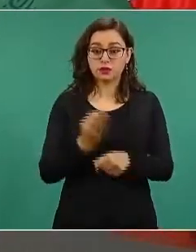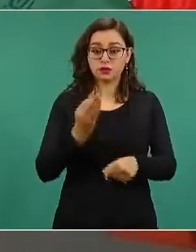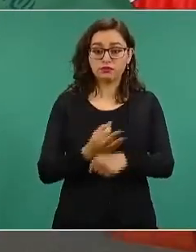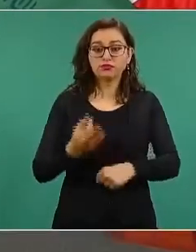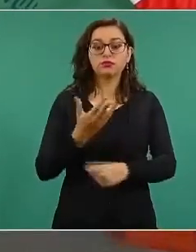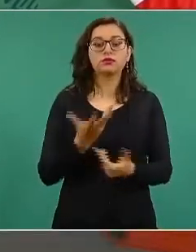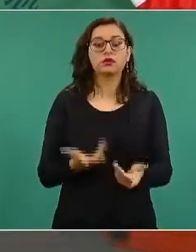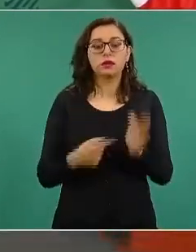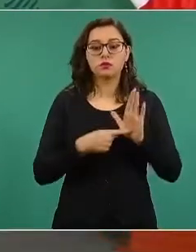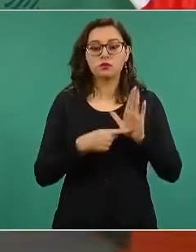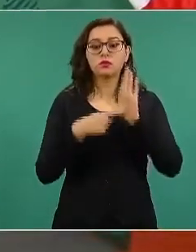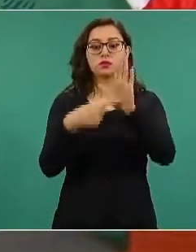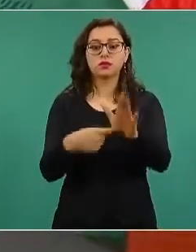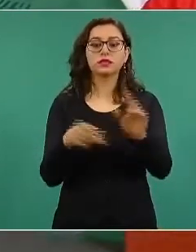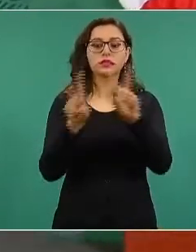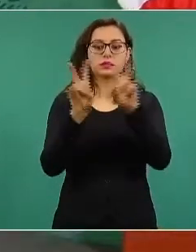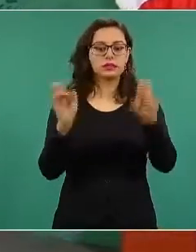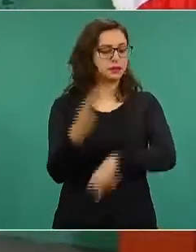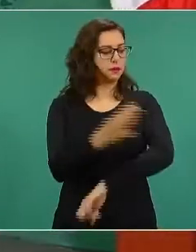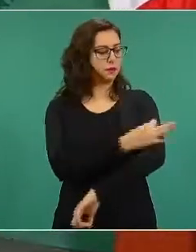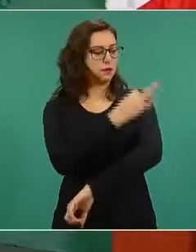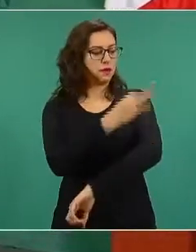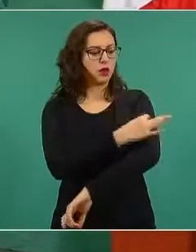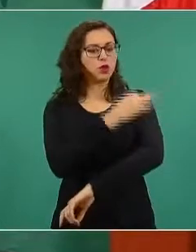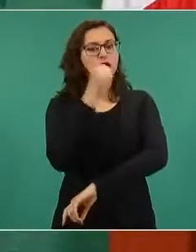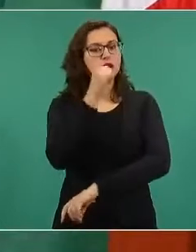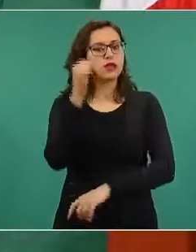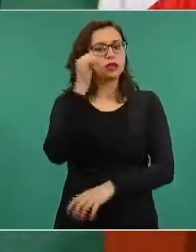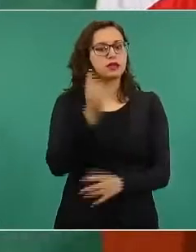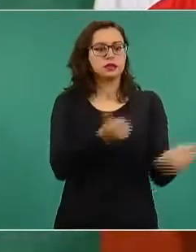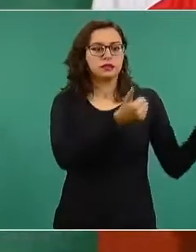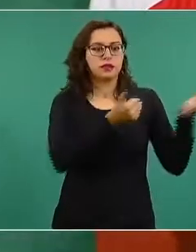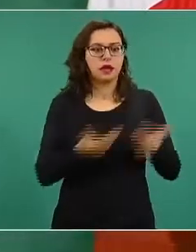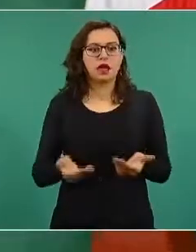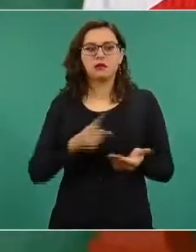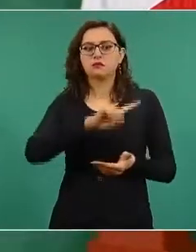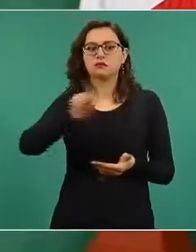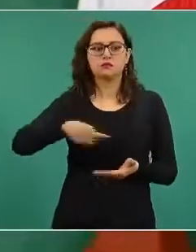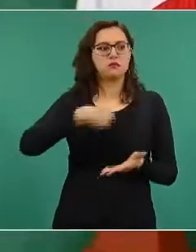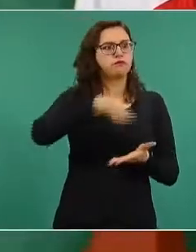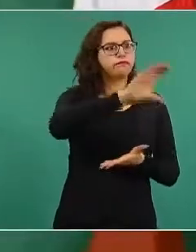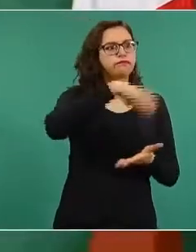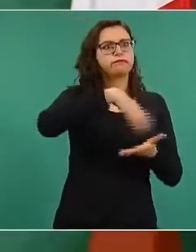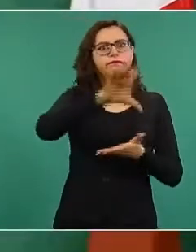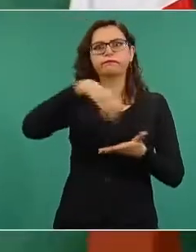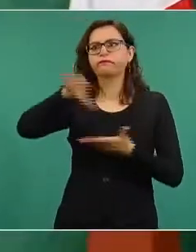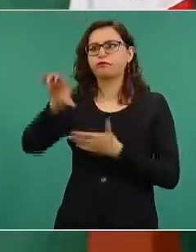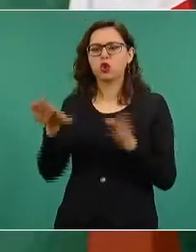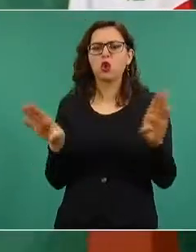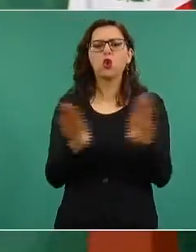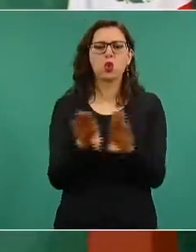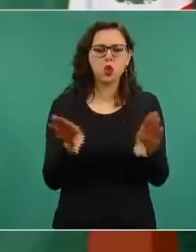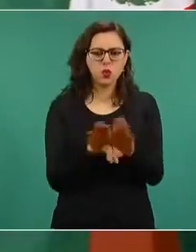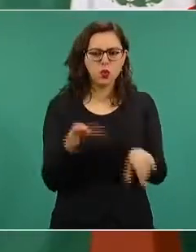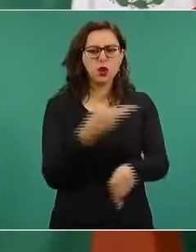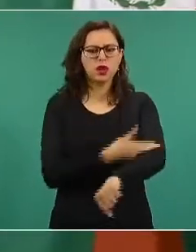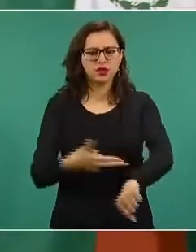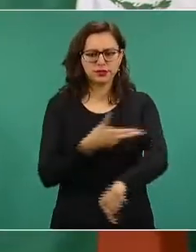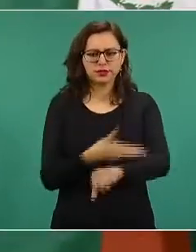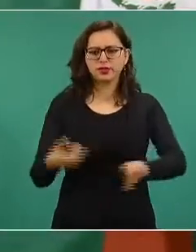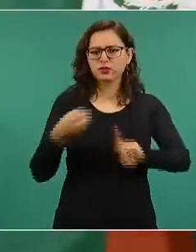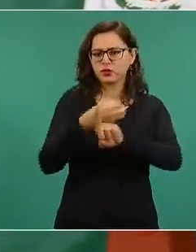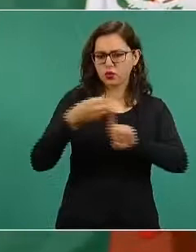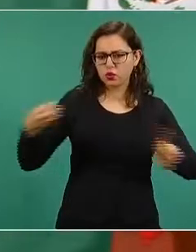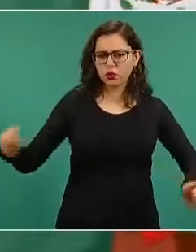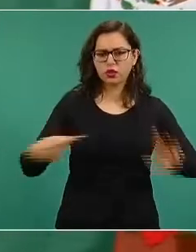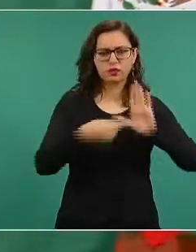vacunas que se recibieron para que se